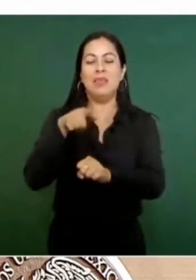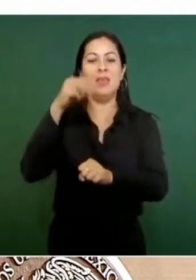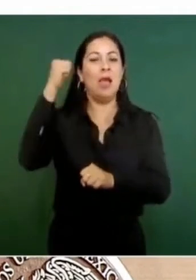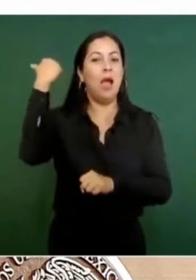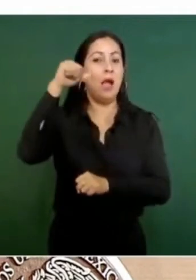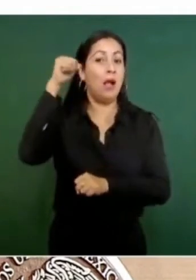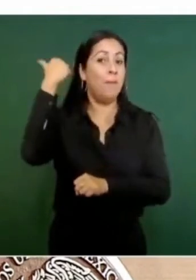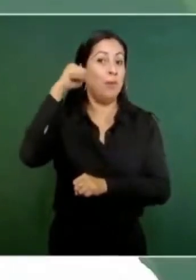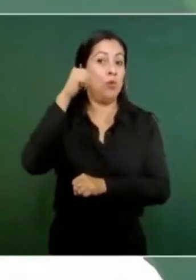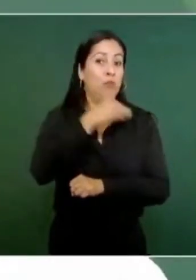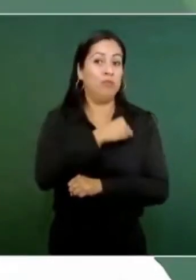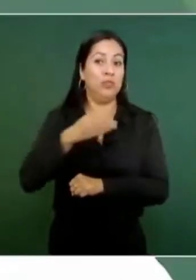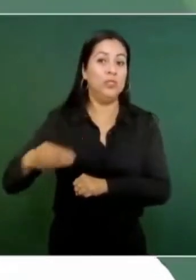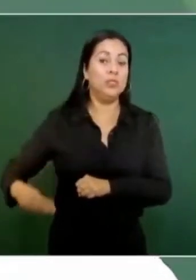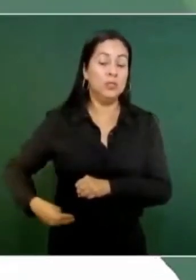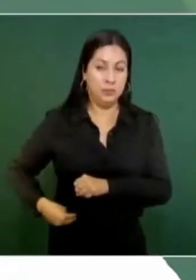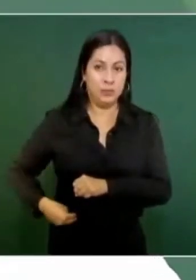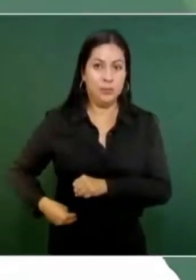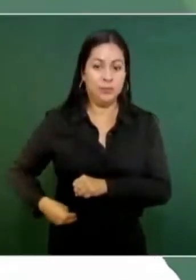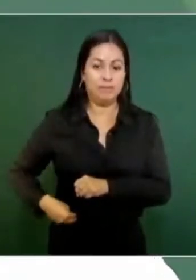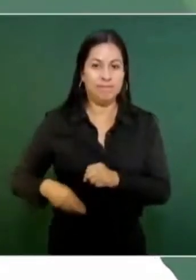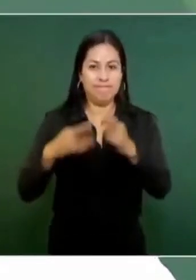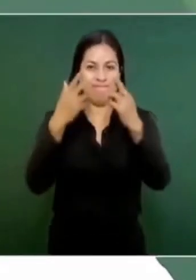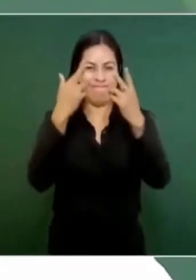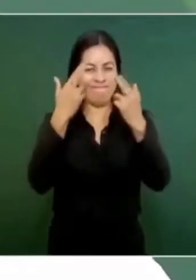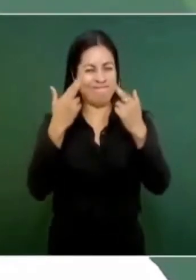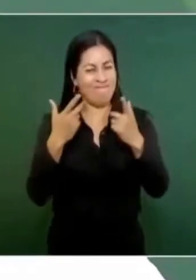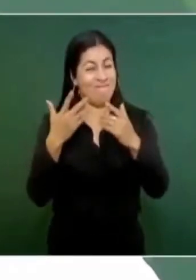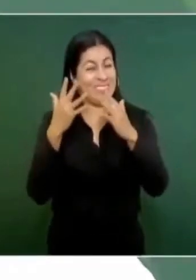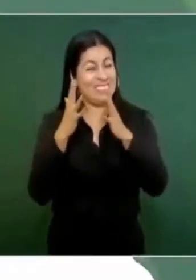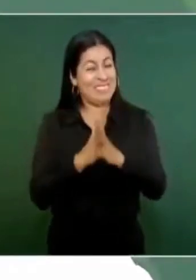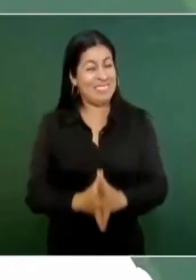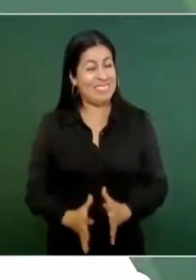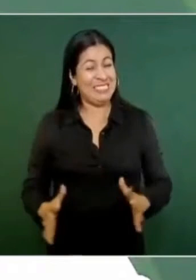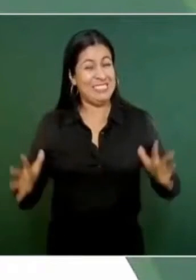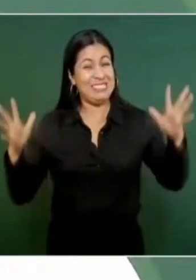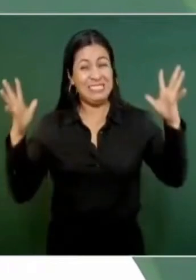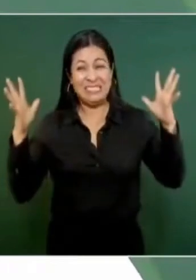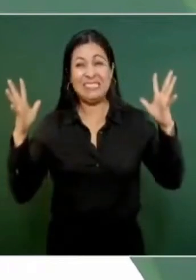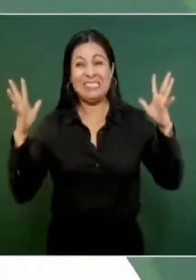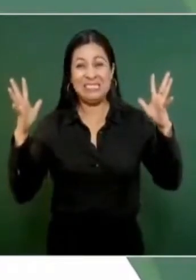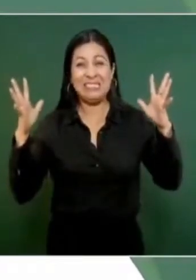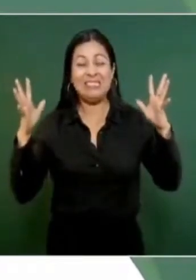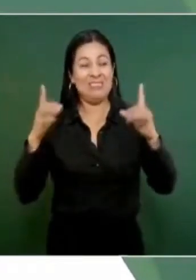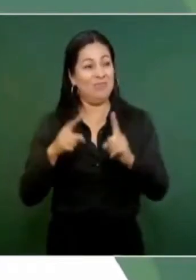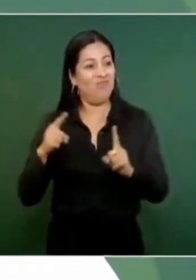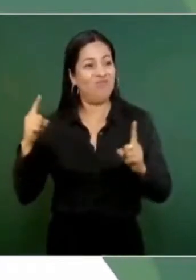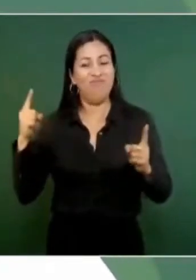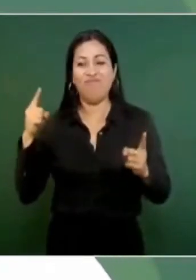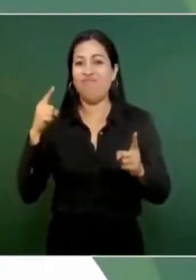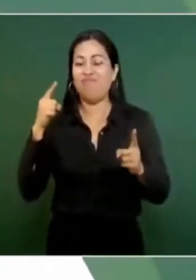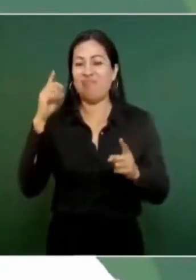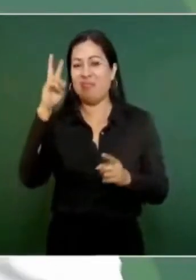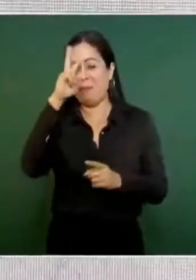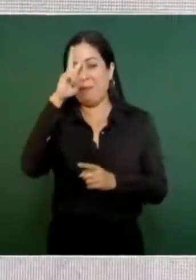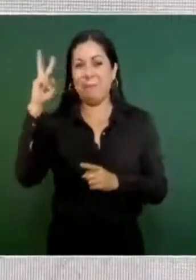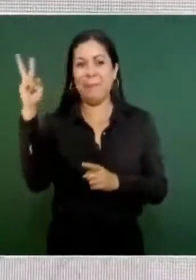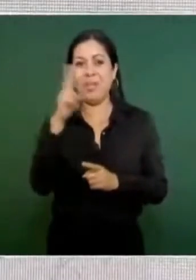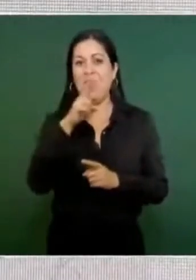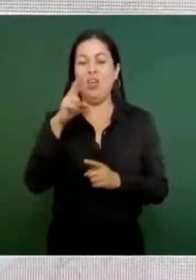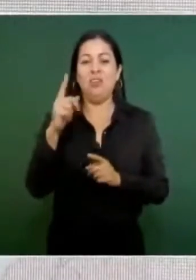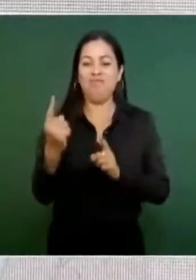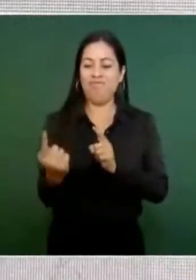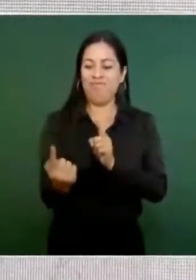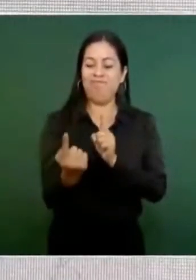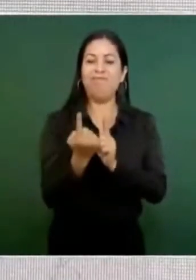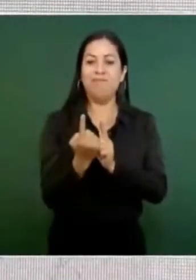Acapulco. La destrucción fue enorme, golpeó directamente la bahía y